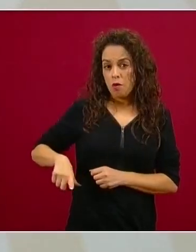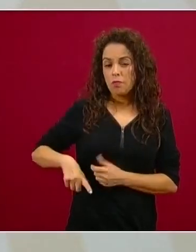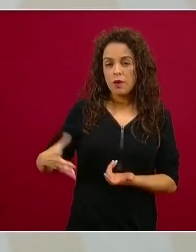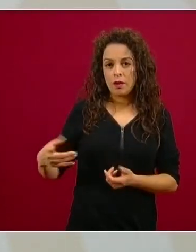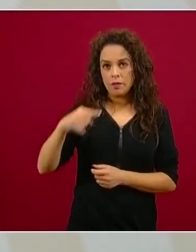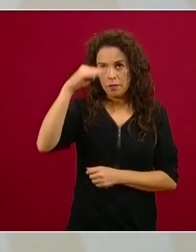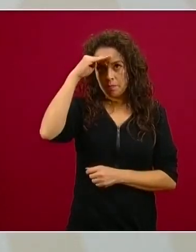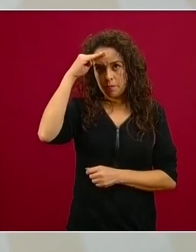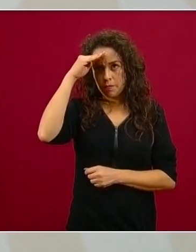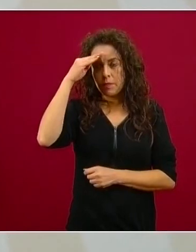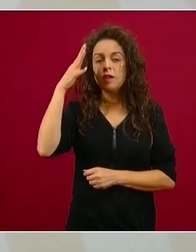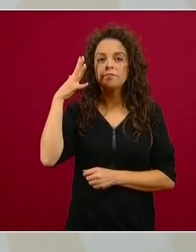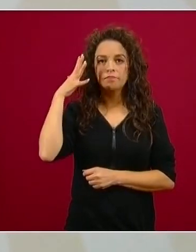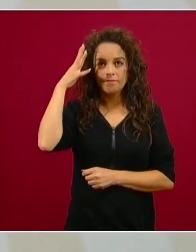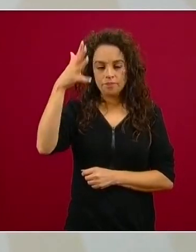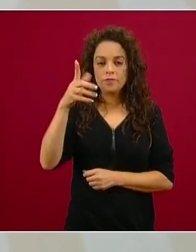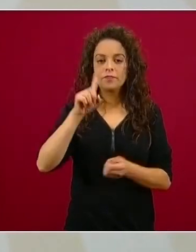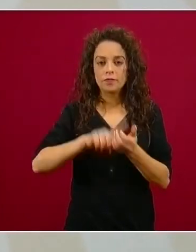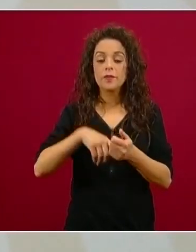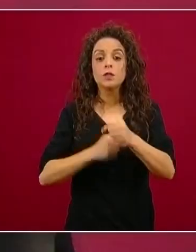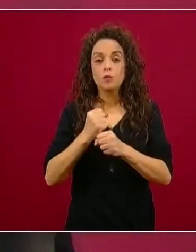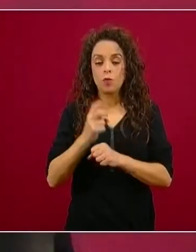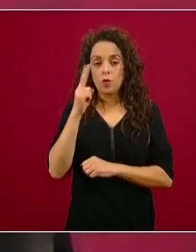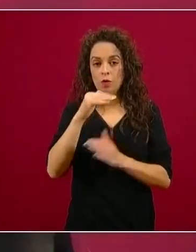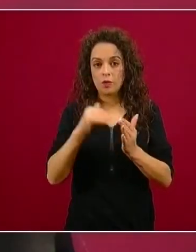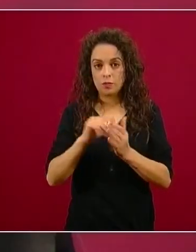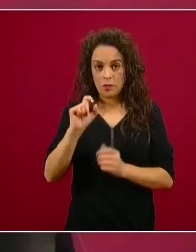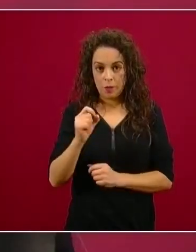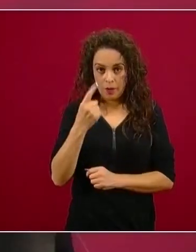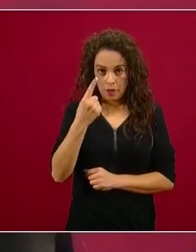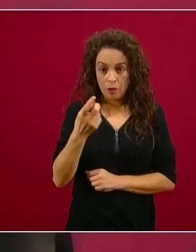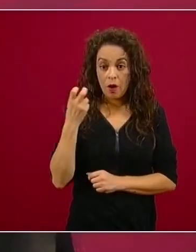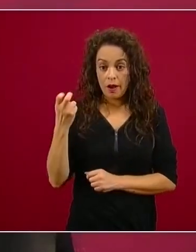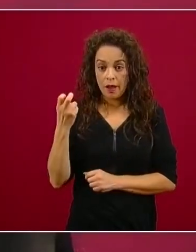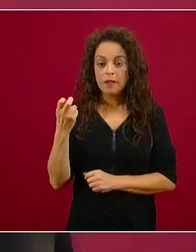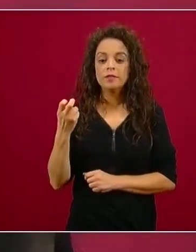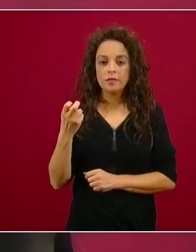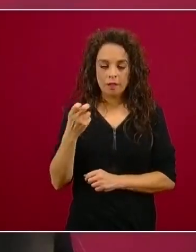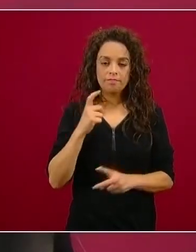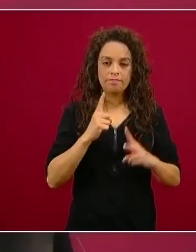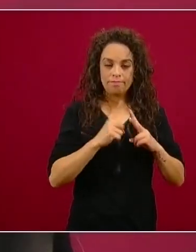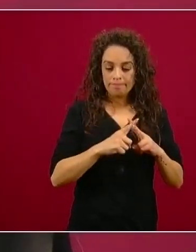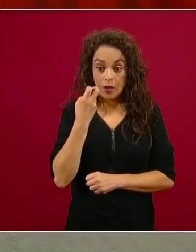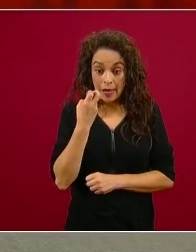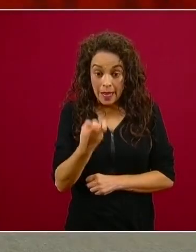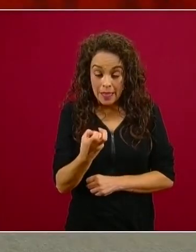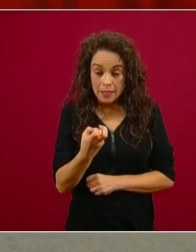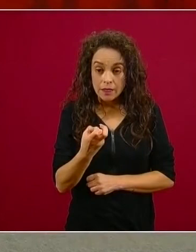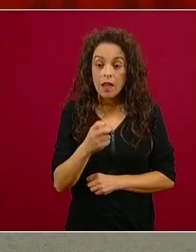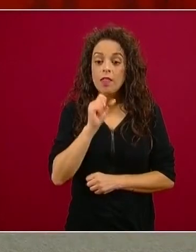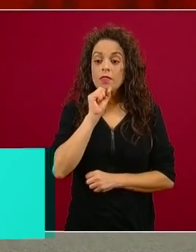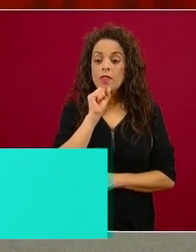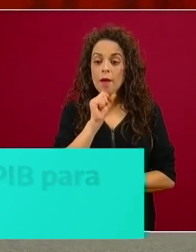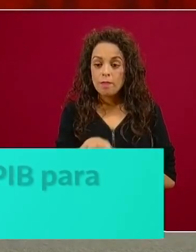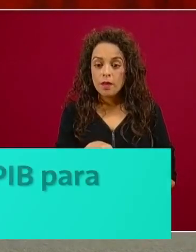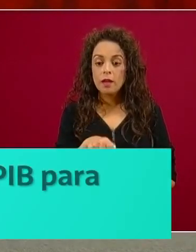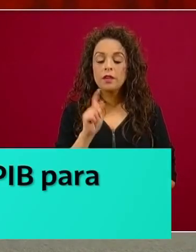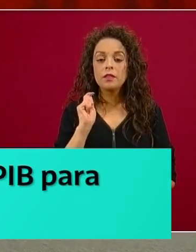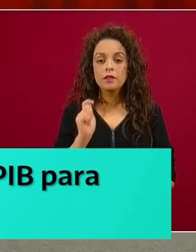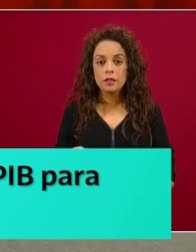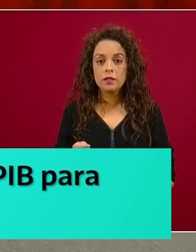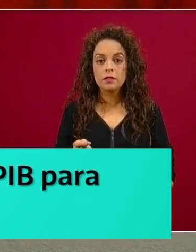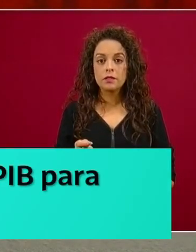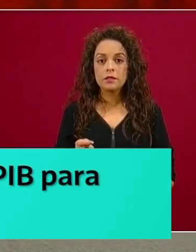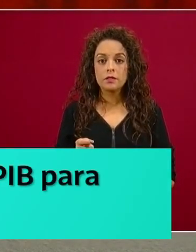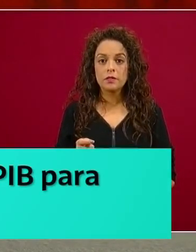La subsecretaria de Egresos de la Secretaría de Hacienda y Crédito Público, Victoria Rodríguez Ceja, señaló que el paquete económico presentado por el